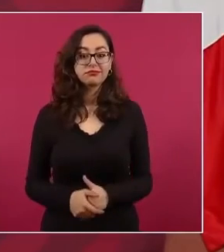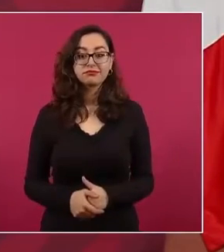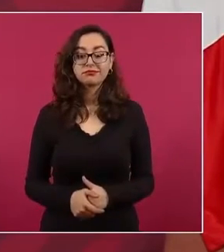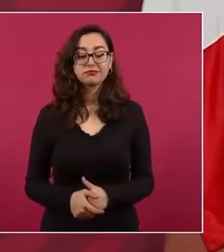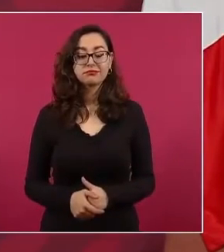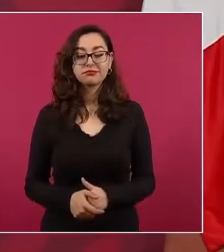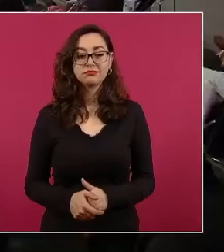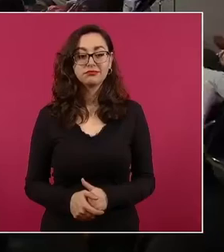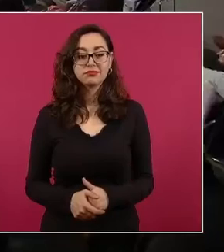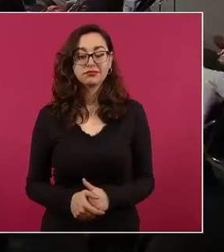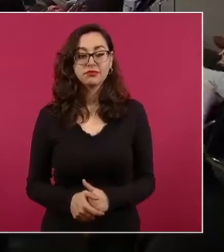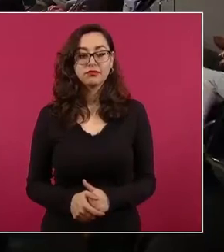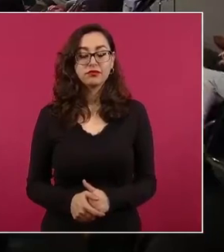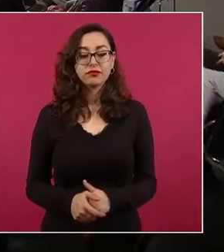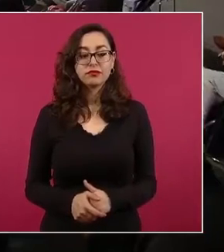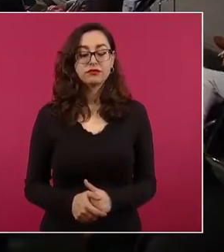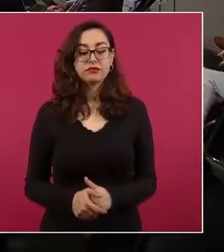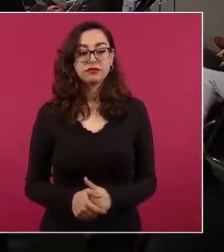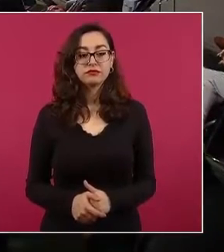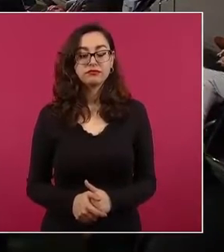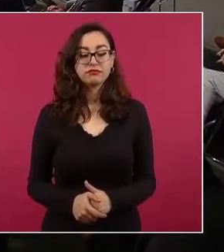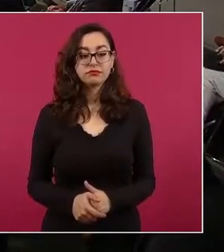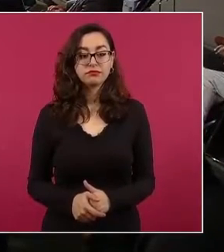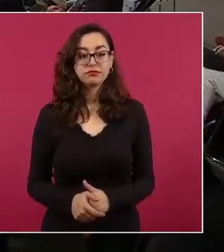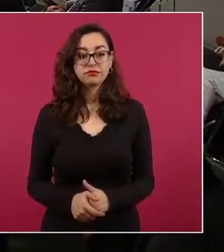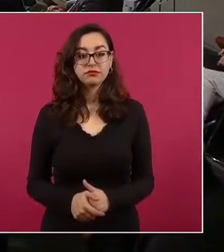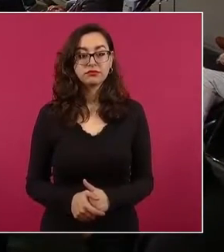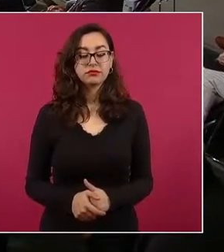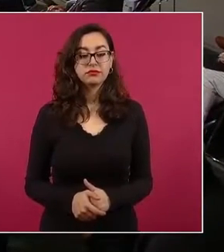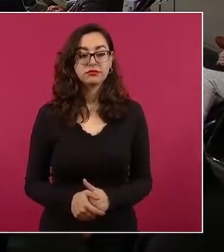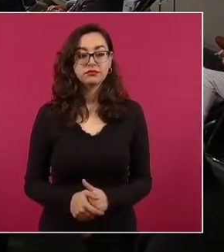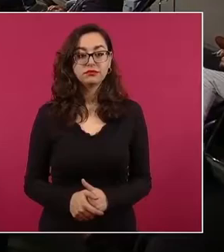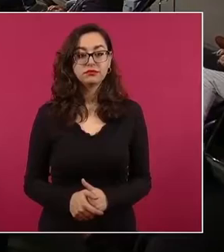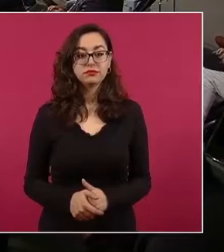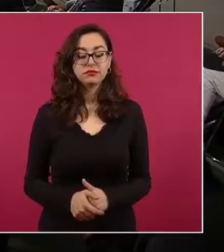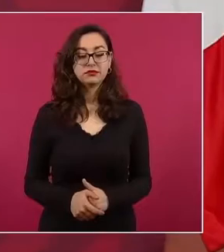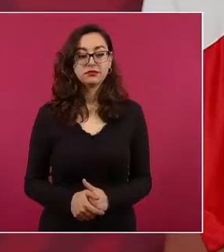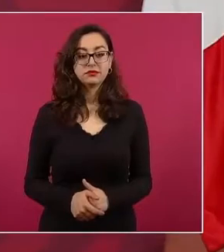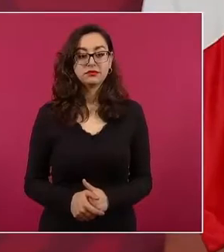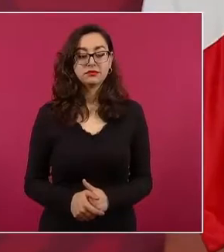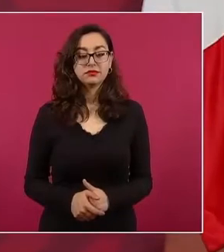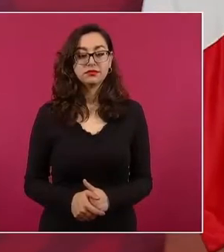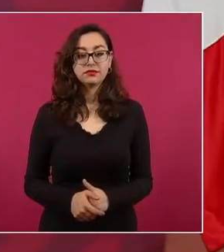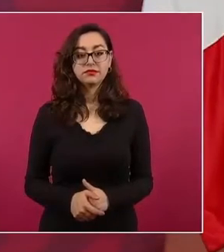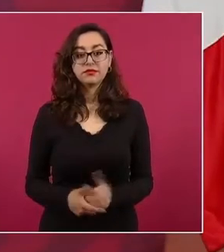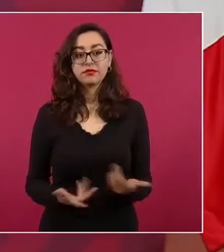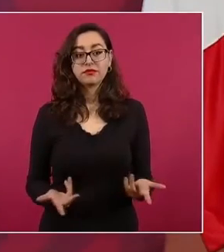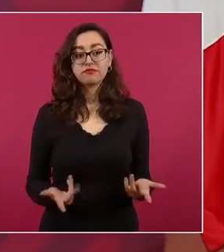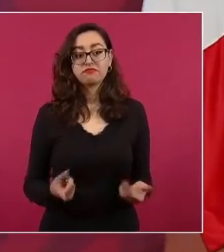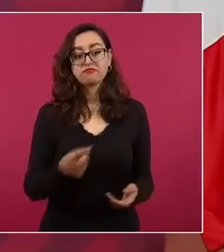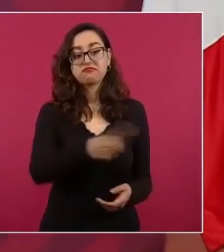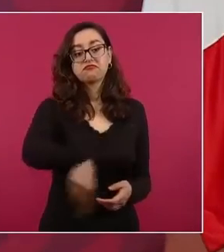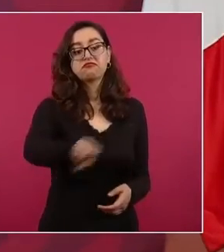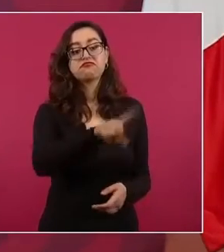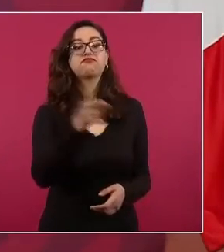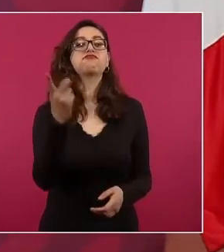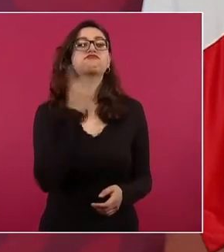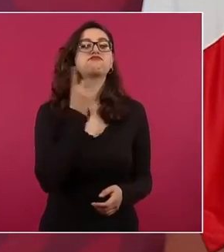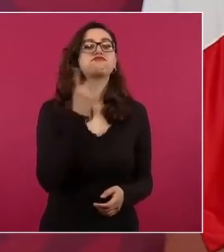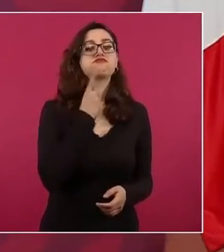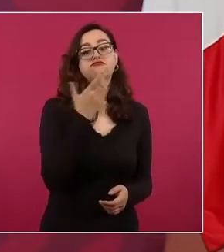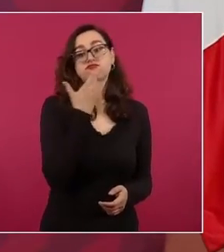porque ellos tienen una visión